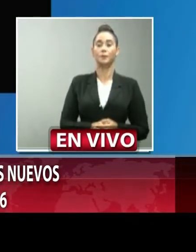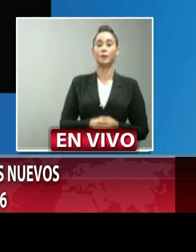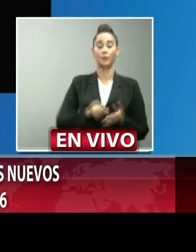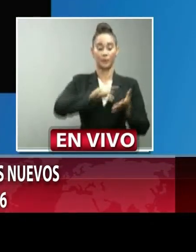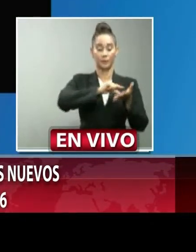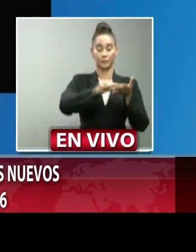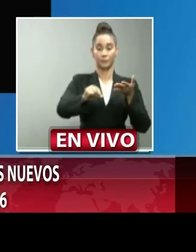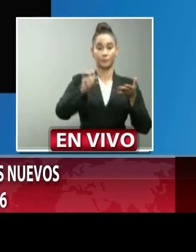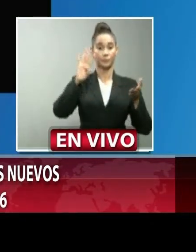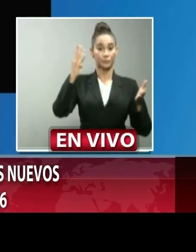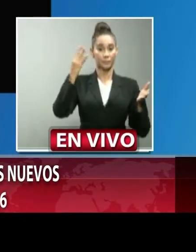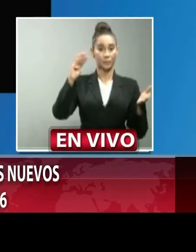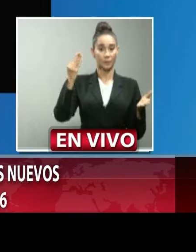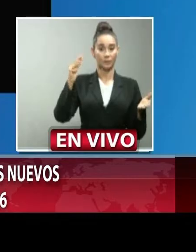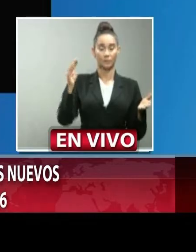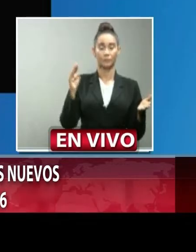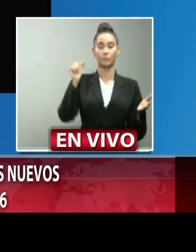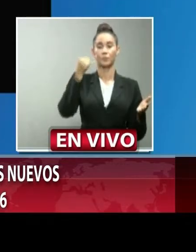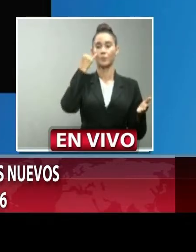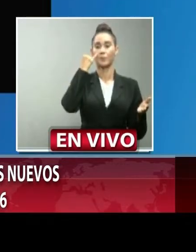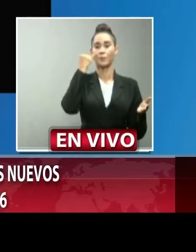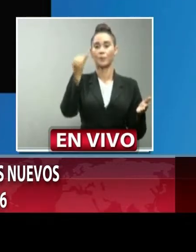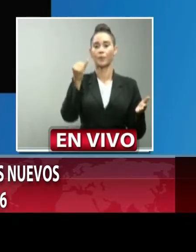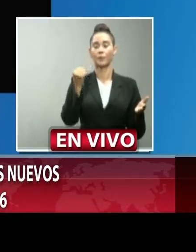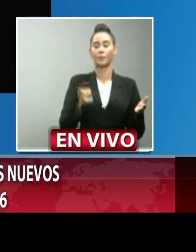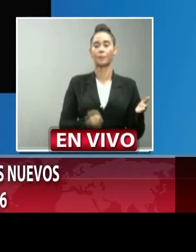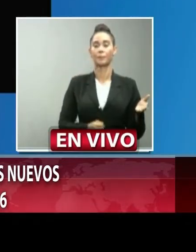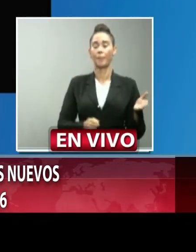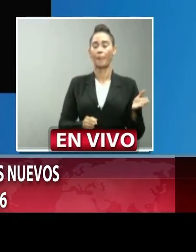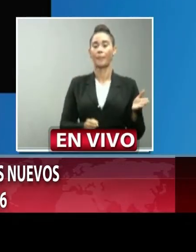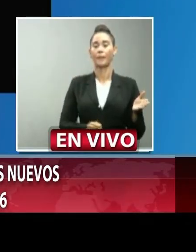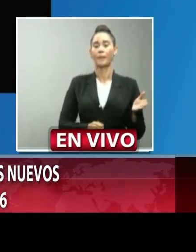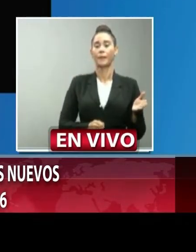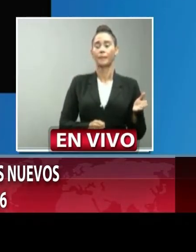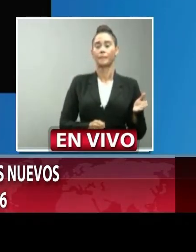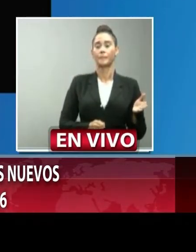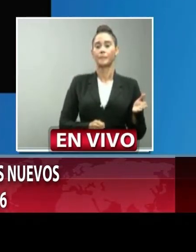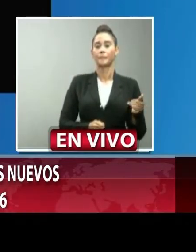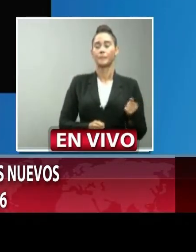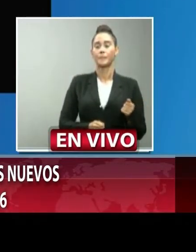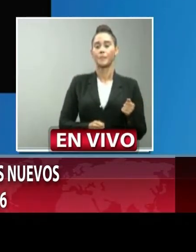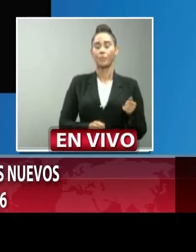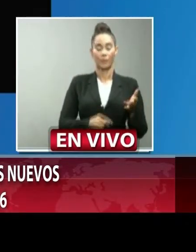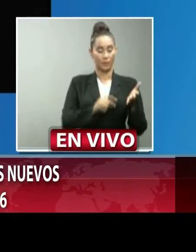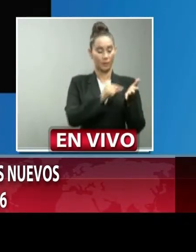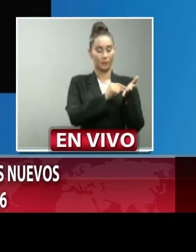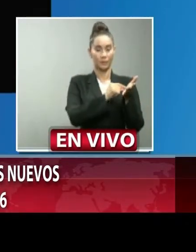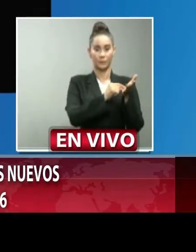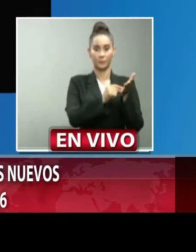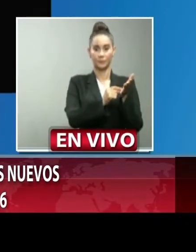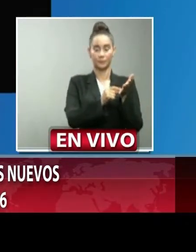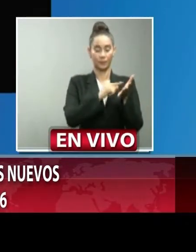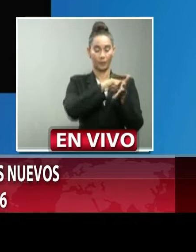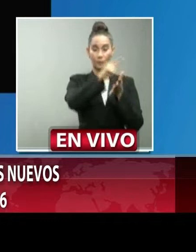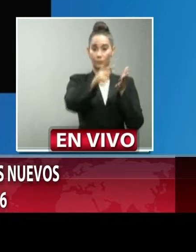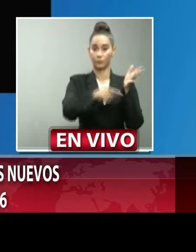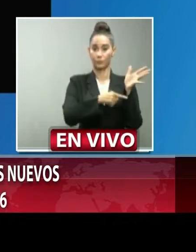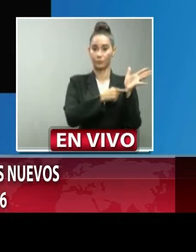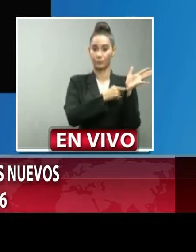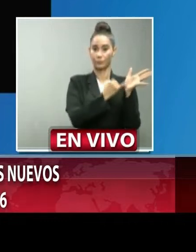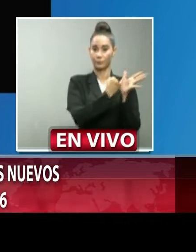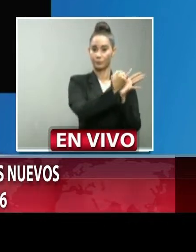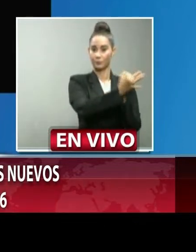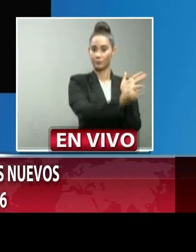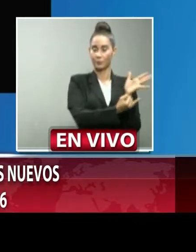azul pueden ver los tamizados aquí tenemos la gráfica de